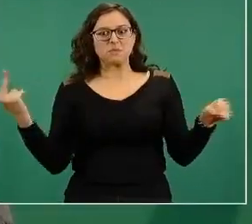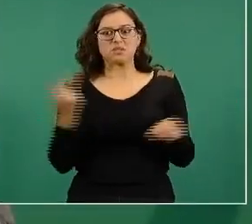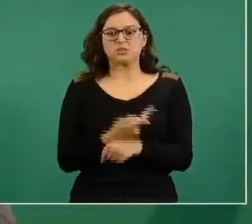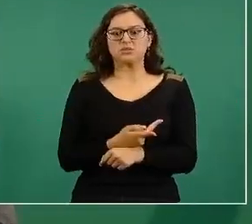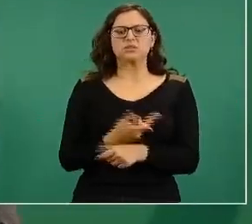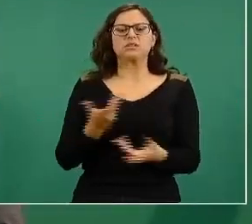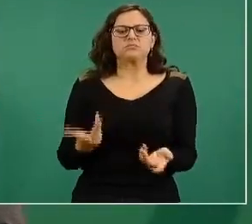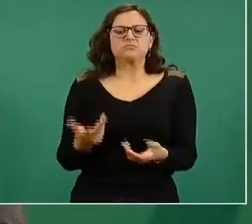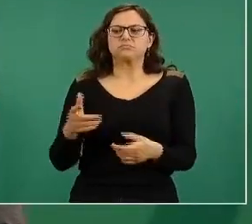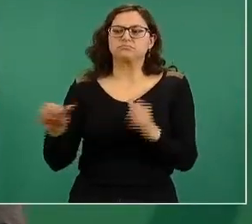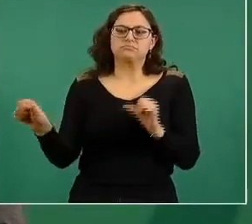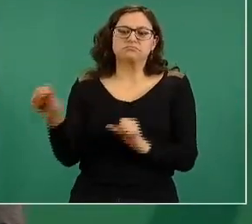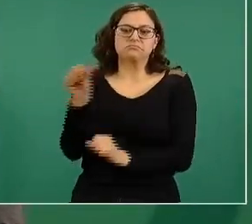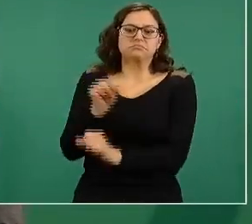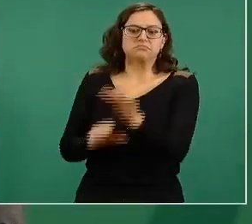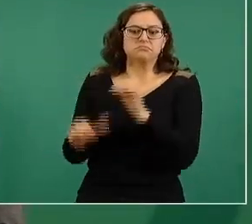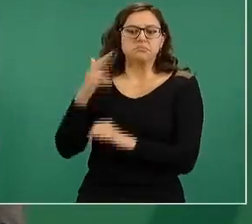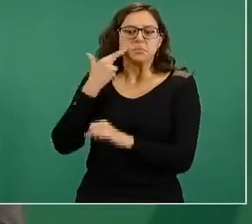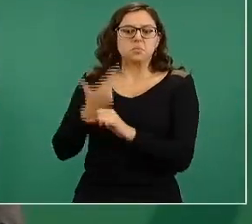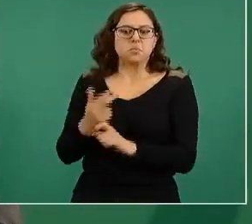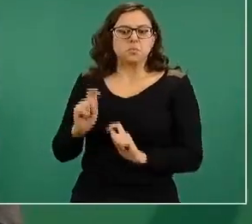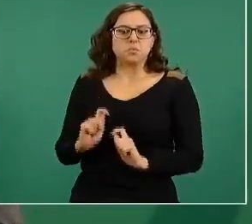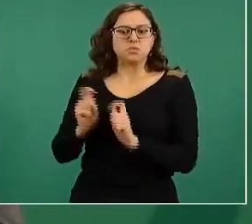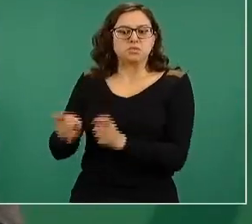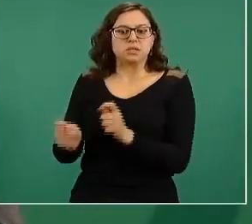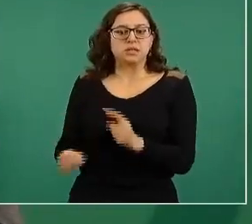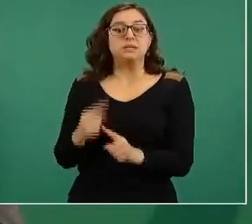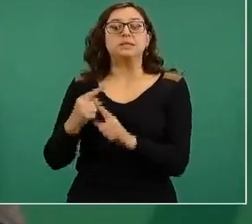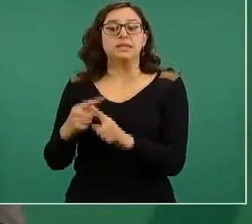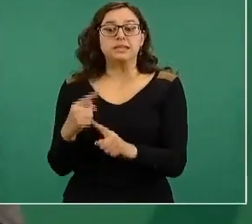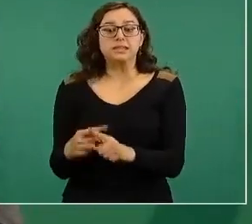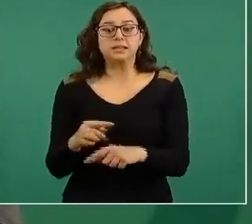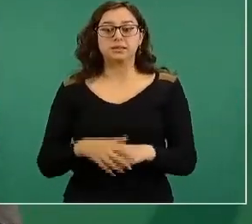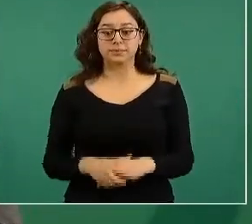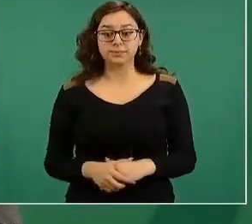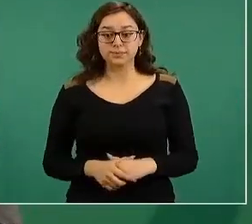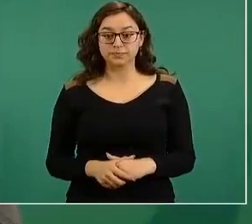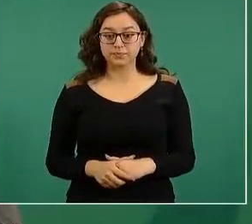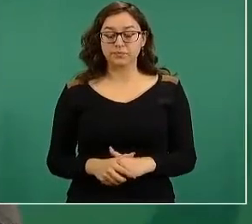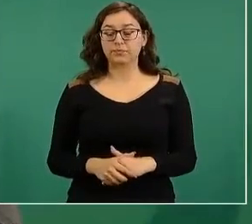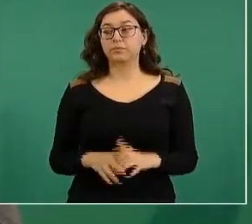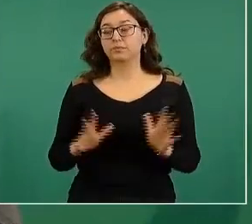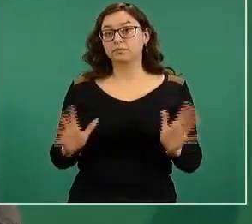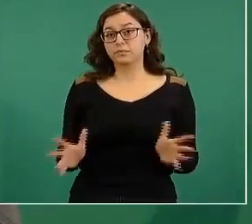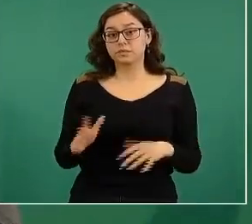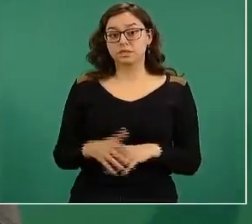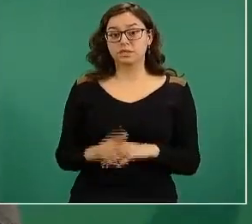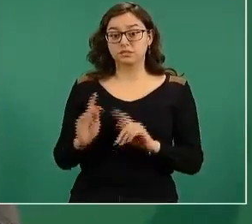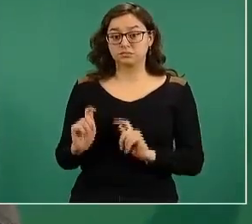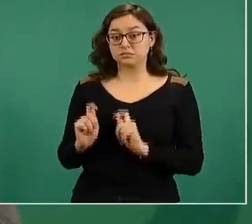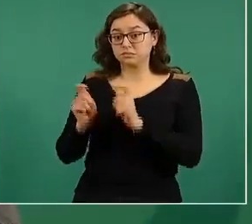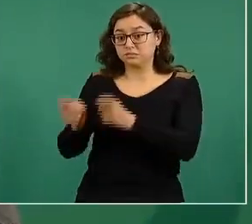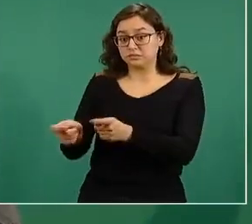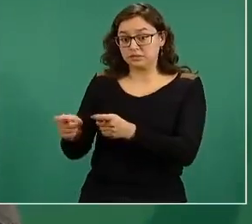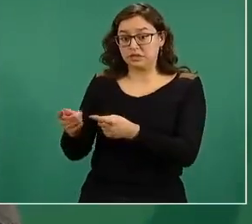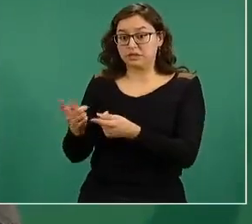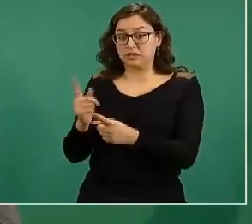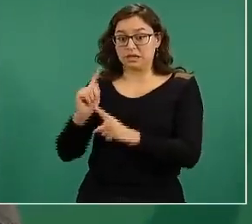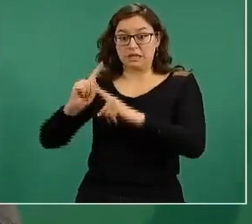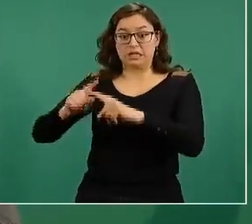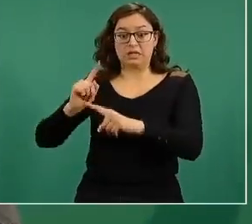del Centro Nacional. Probablemente en los próximos días el doctor López-Gatell defina